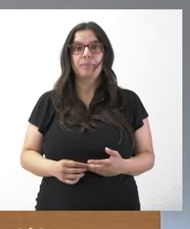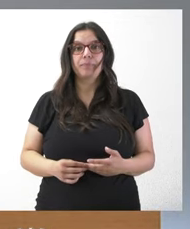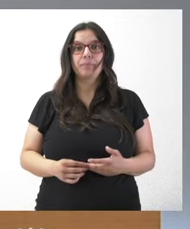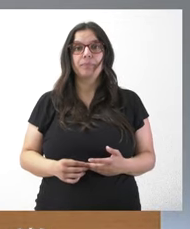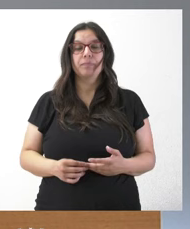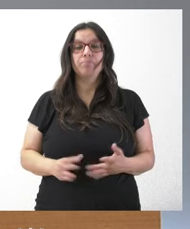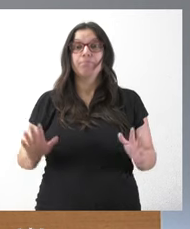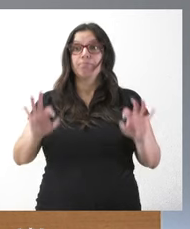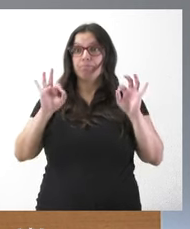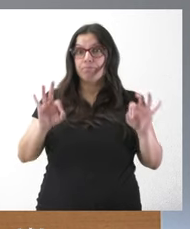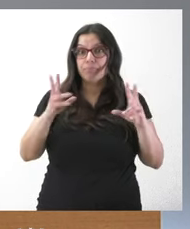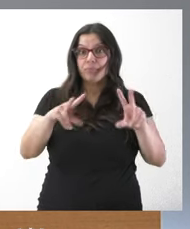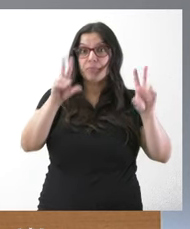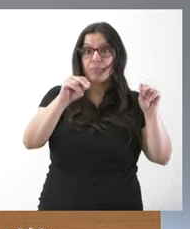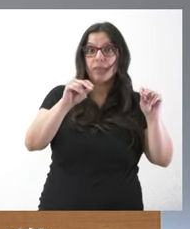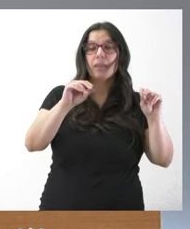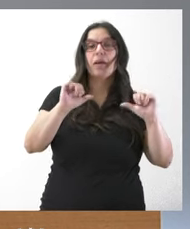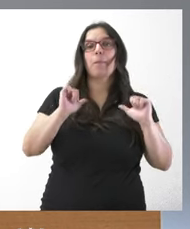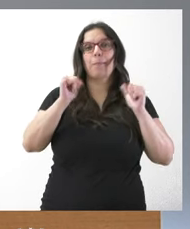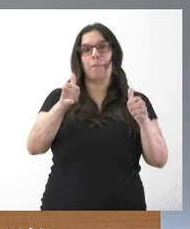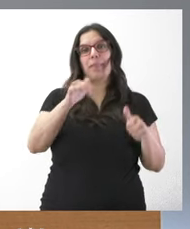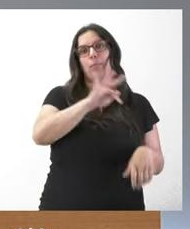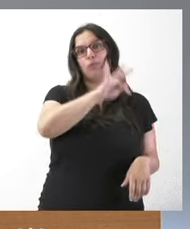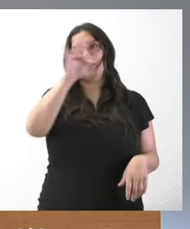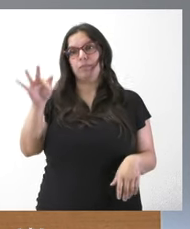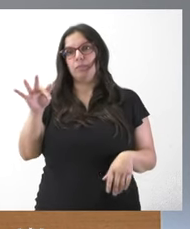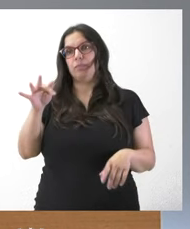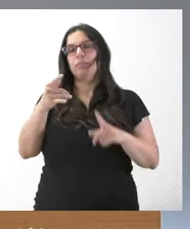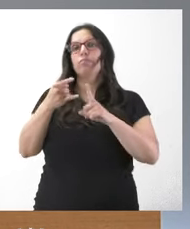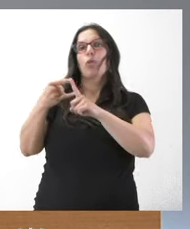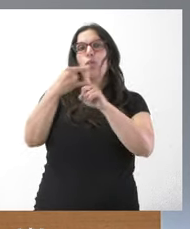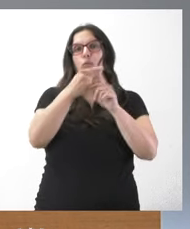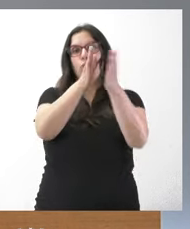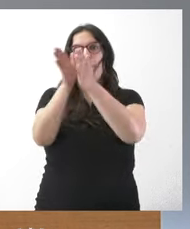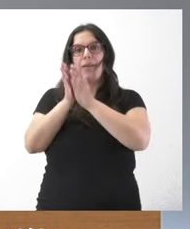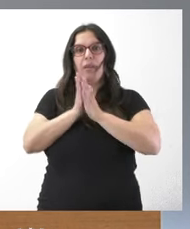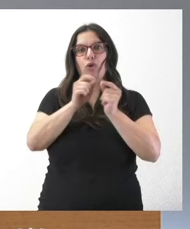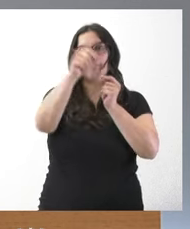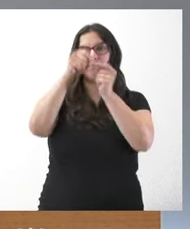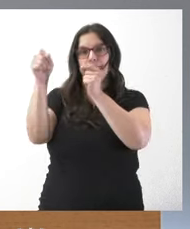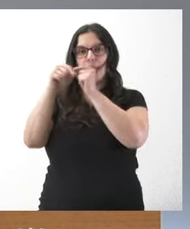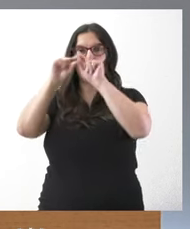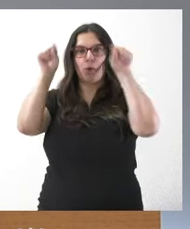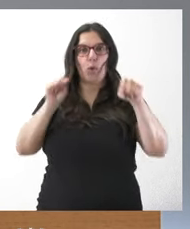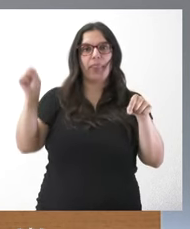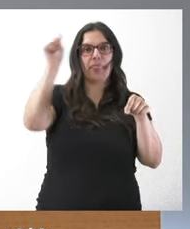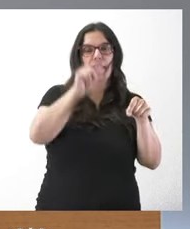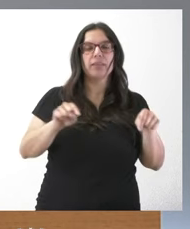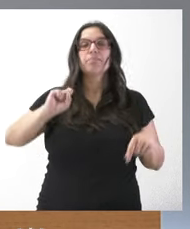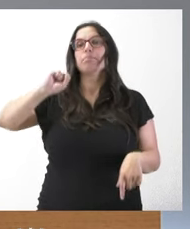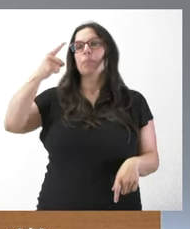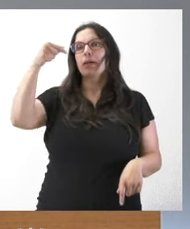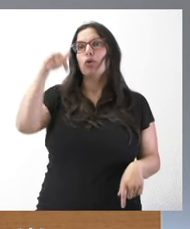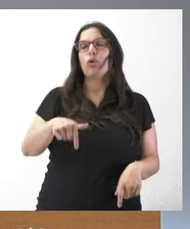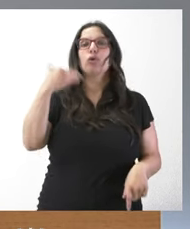si os parece abrimos aquí el turno habitual con los compañeros que nos siguen desde las diferentes provincias y lo iniciamos